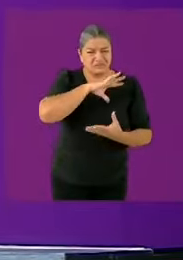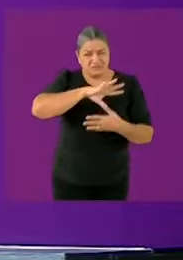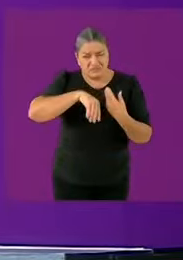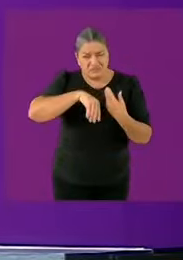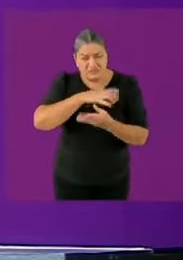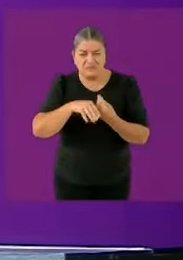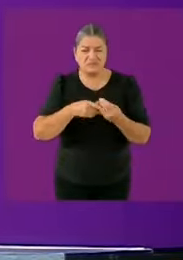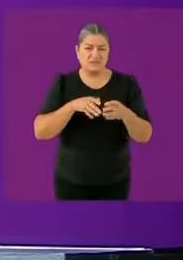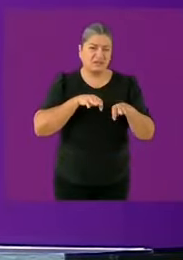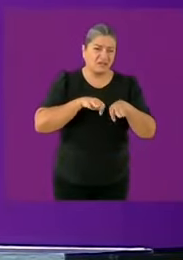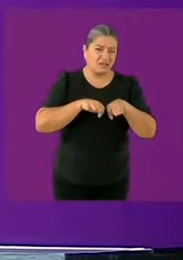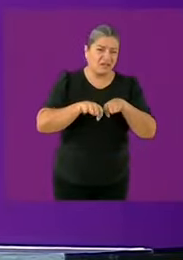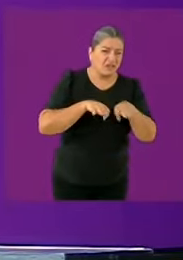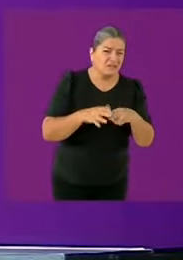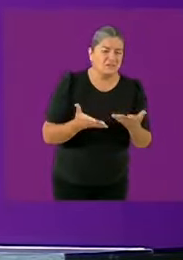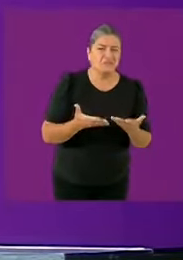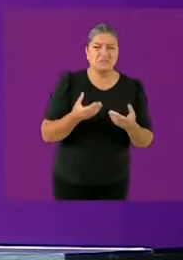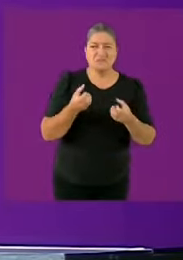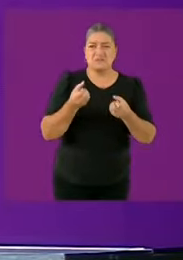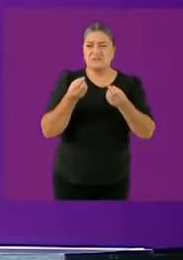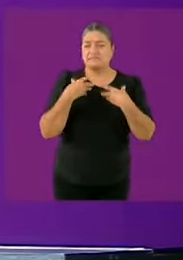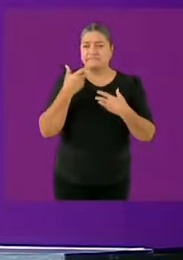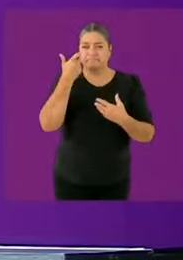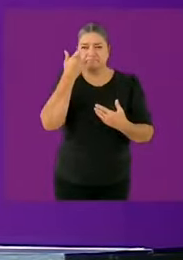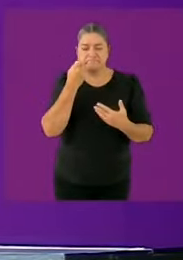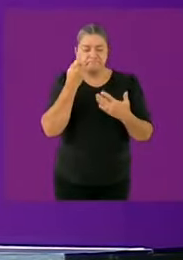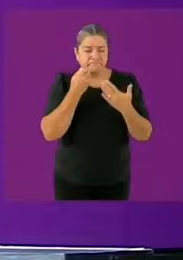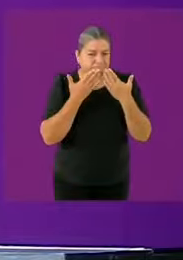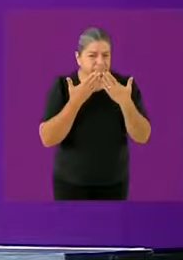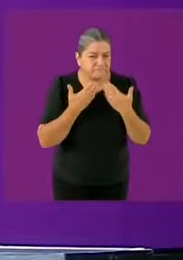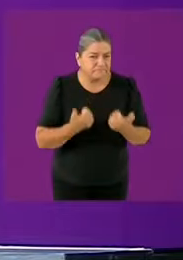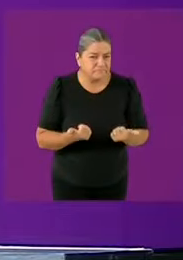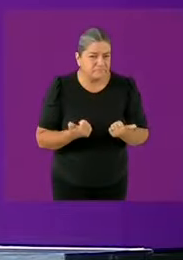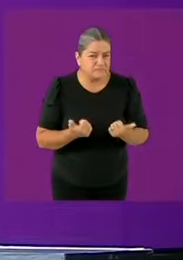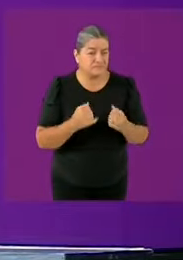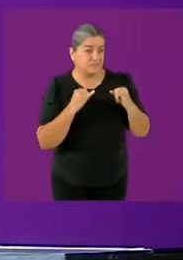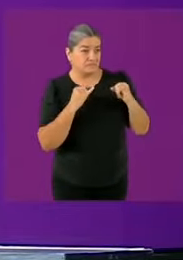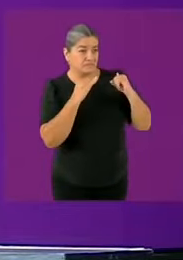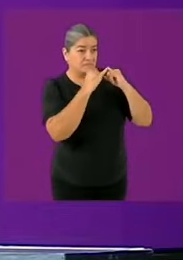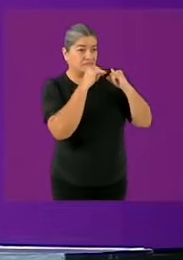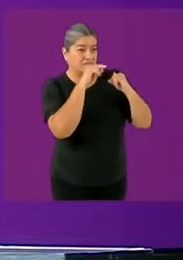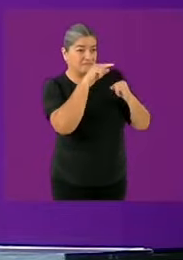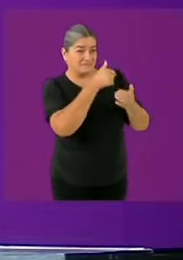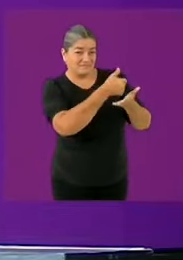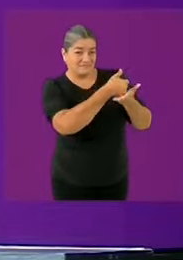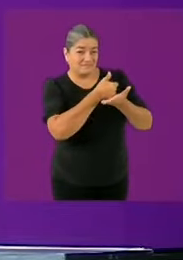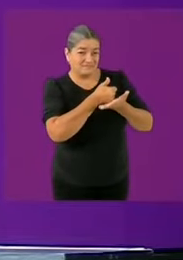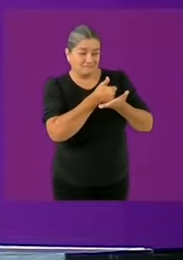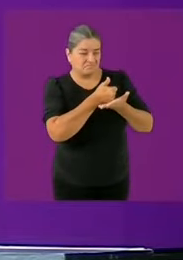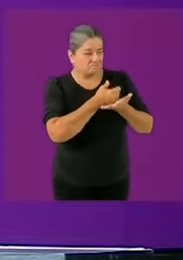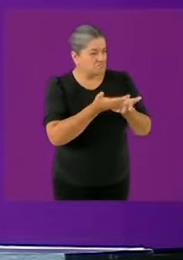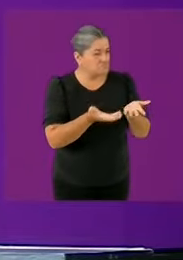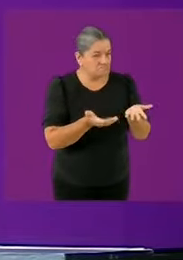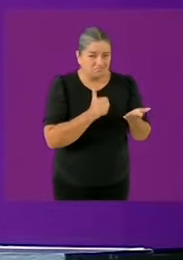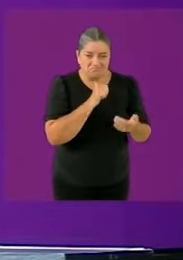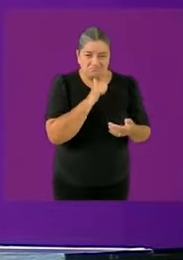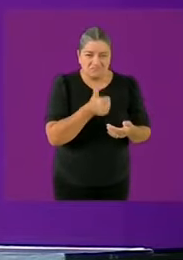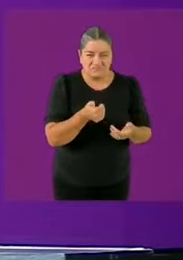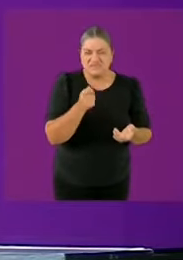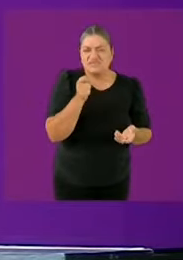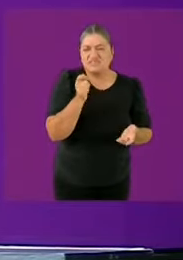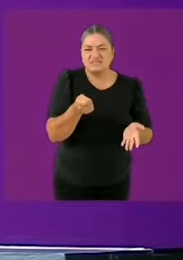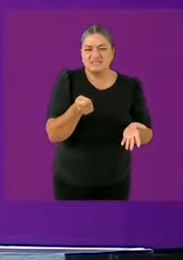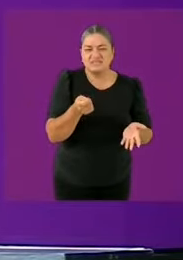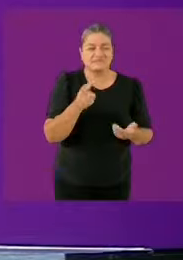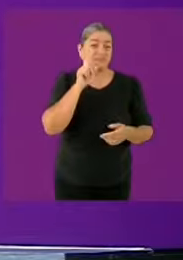cobrar esas pensiones ¿qué proponen? son miles y miles de mujeres cargando con la responsabilidad económica de sus hijos